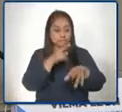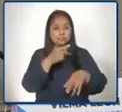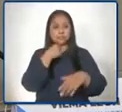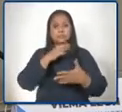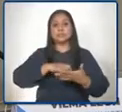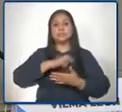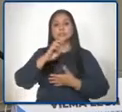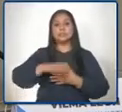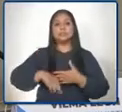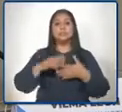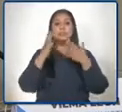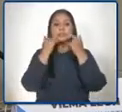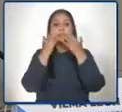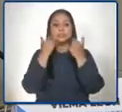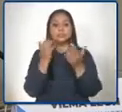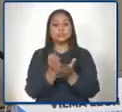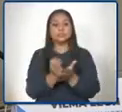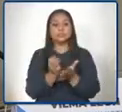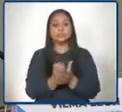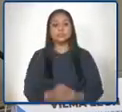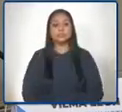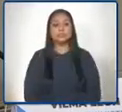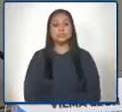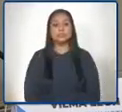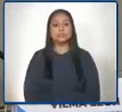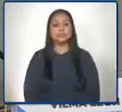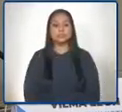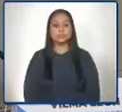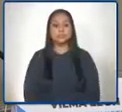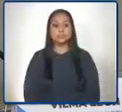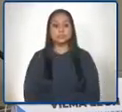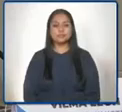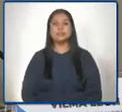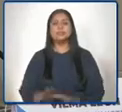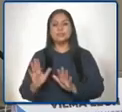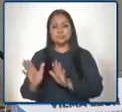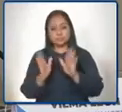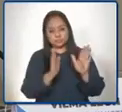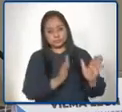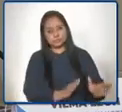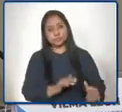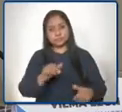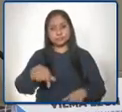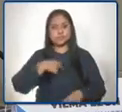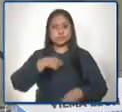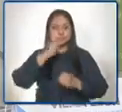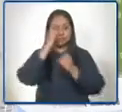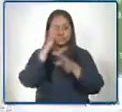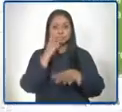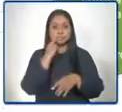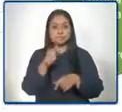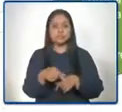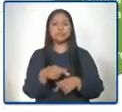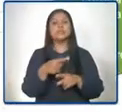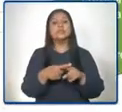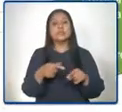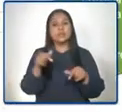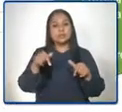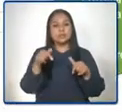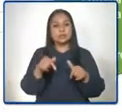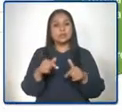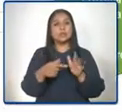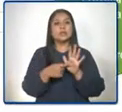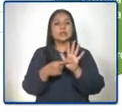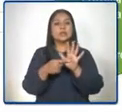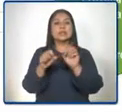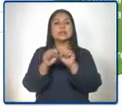de alimentación escolar. Otro programa que les quisiéramos compartir el día de hoy es el